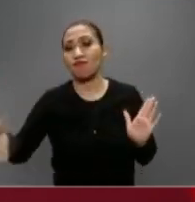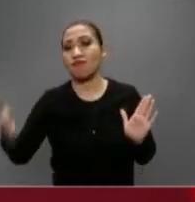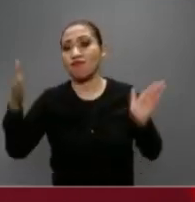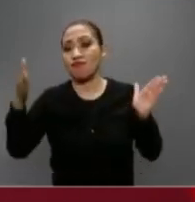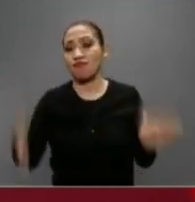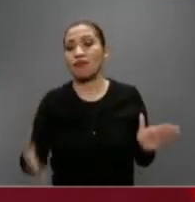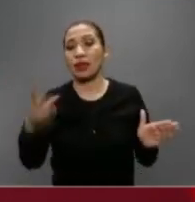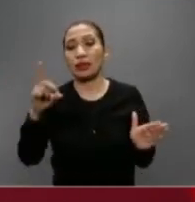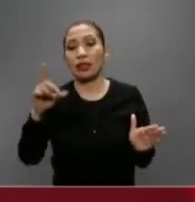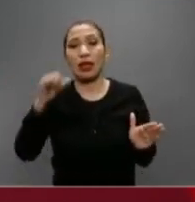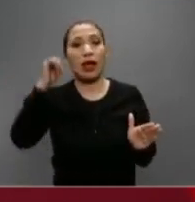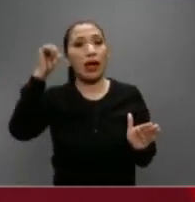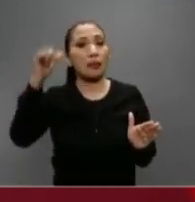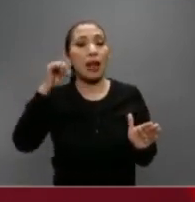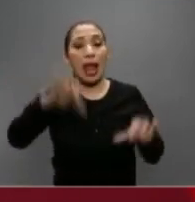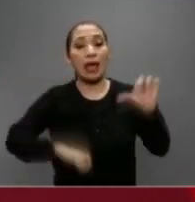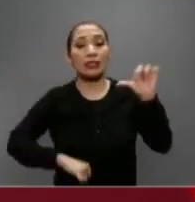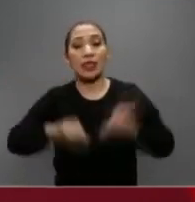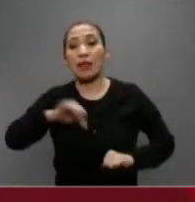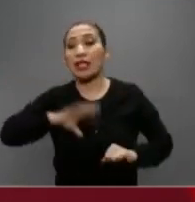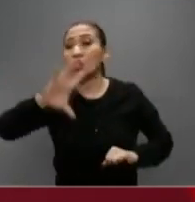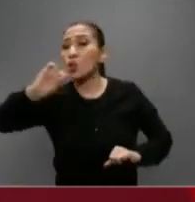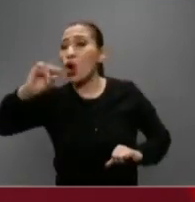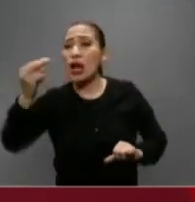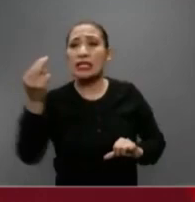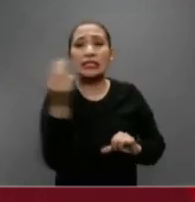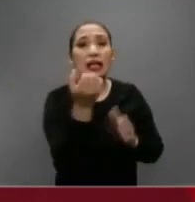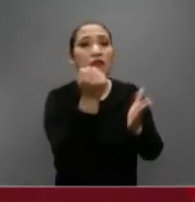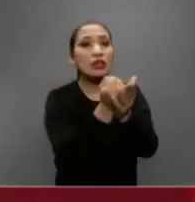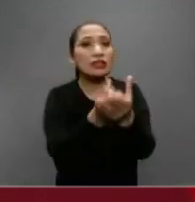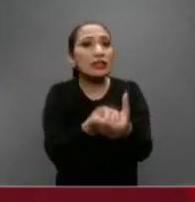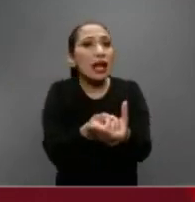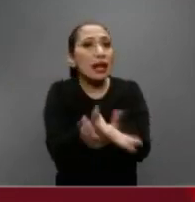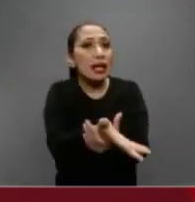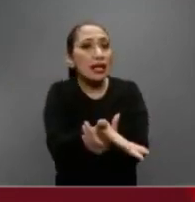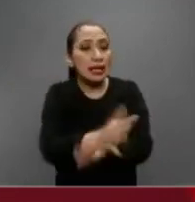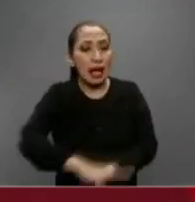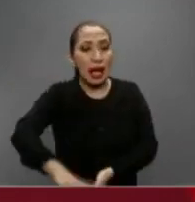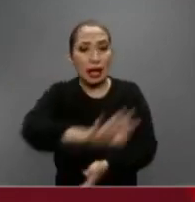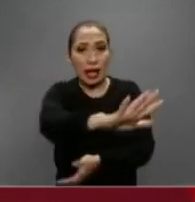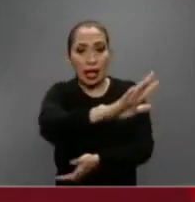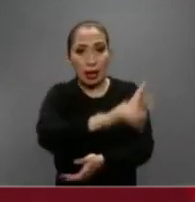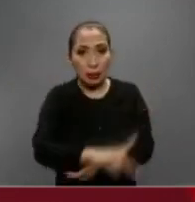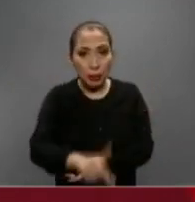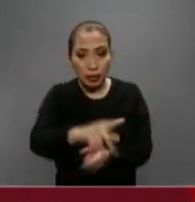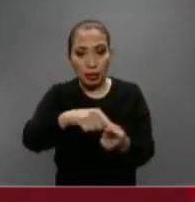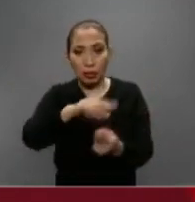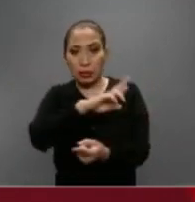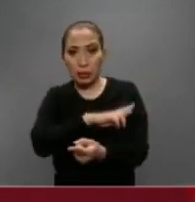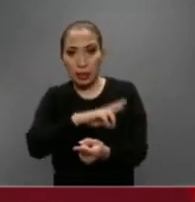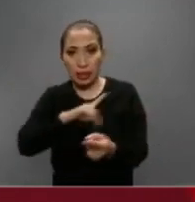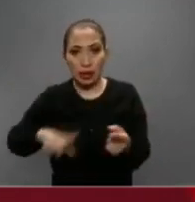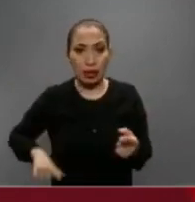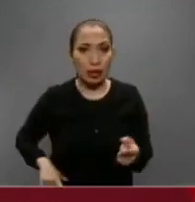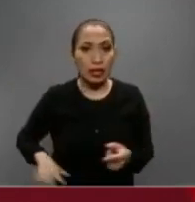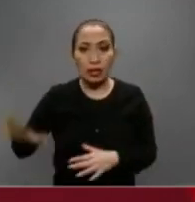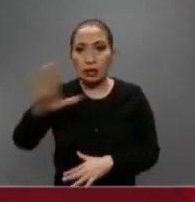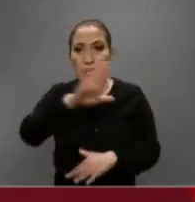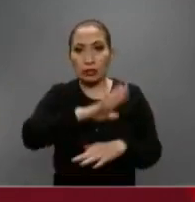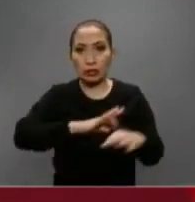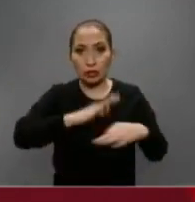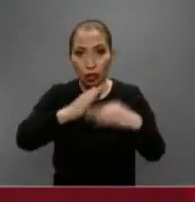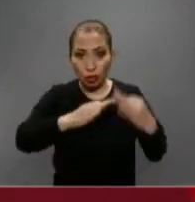hasta el 30 de abril, de actividades no esenciales en los sectores público, privado y social,